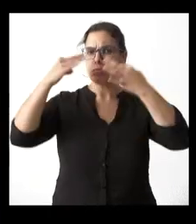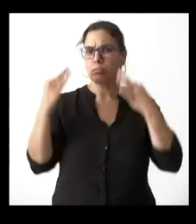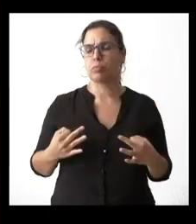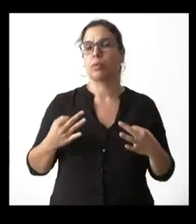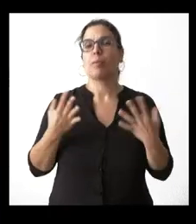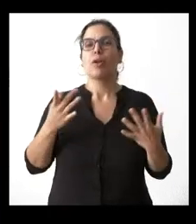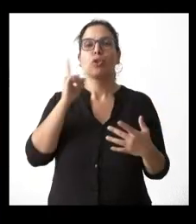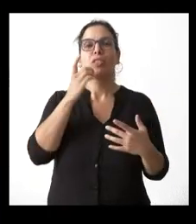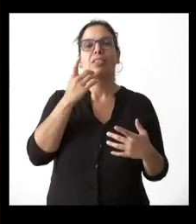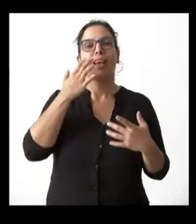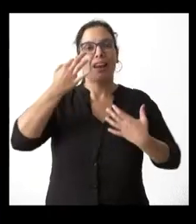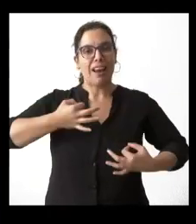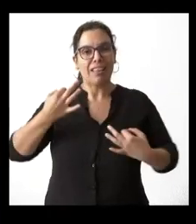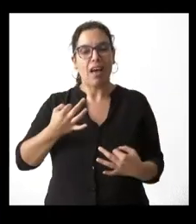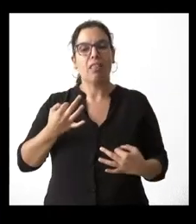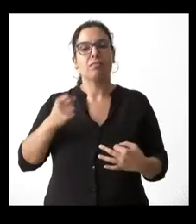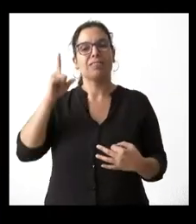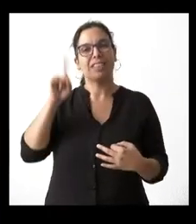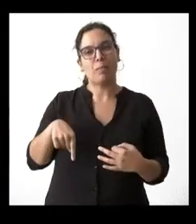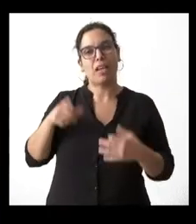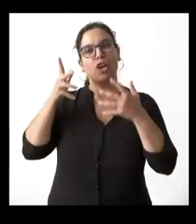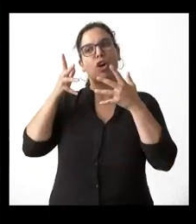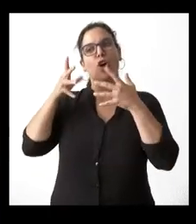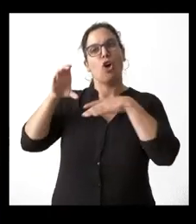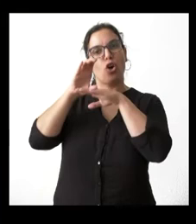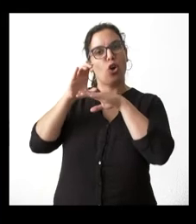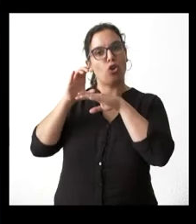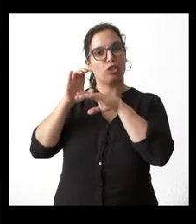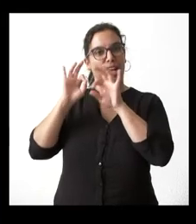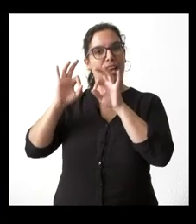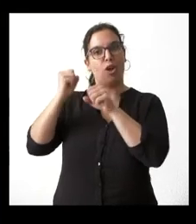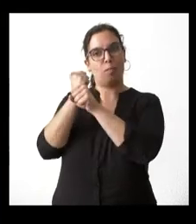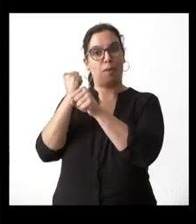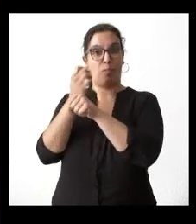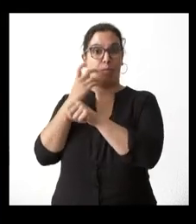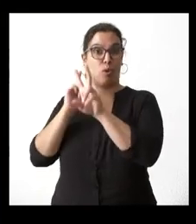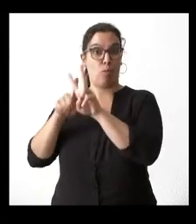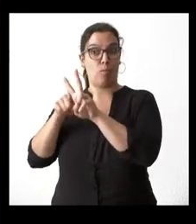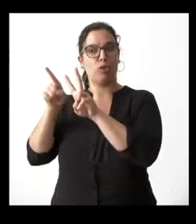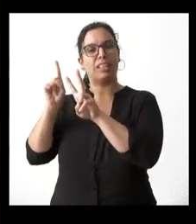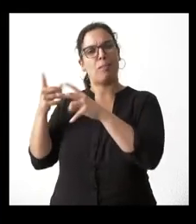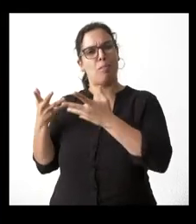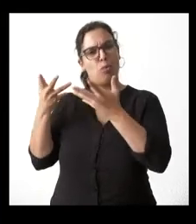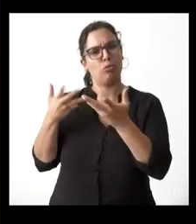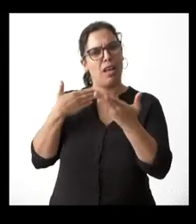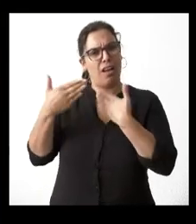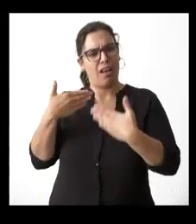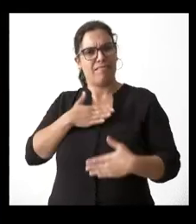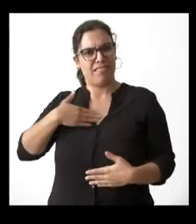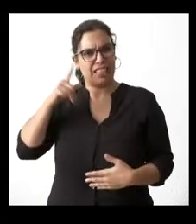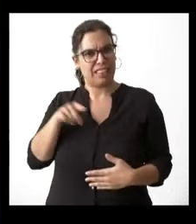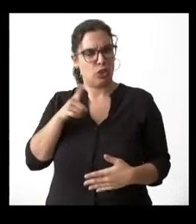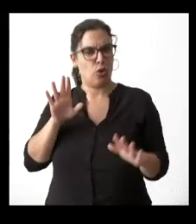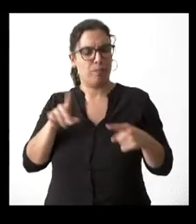que usted dice la observa también en el consejero o en la consejería de empleo y luego sobre los planes de empleo local lo